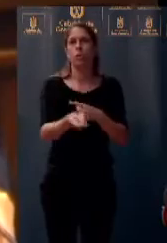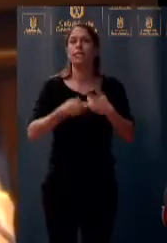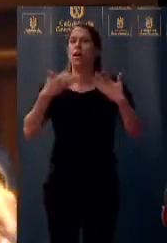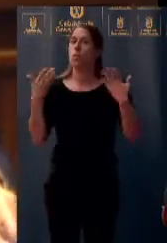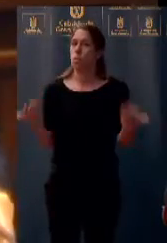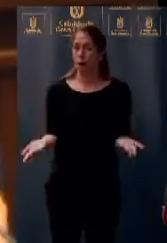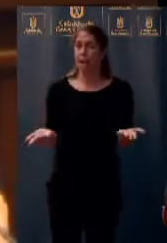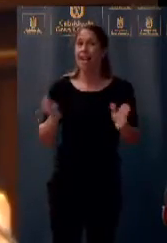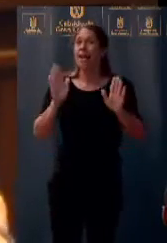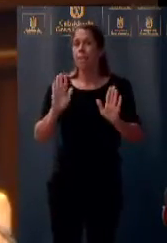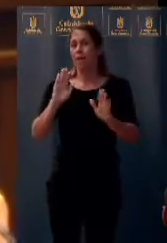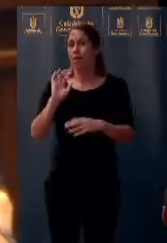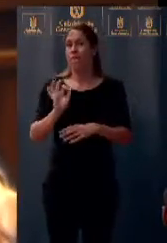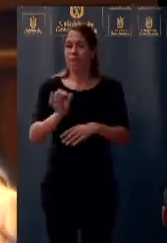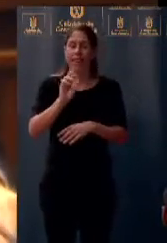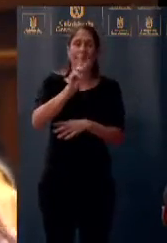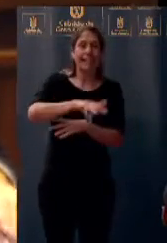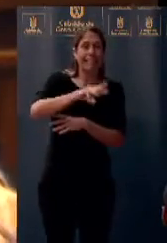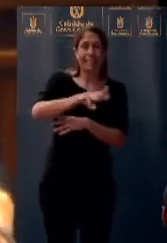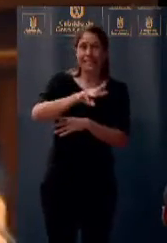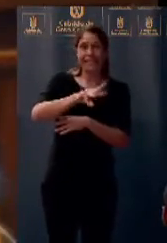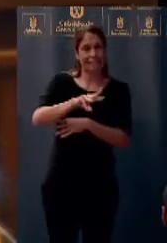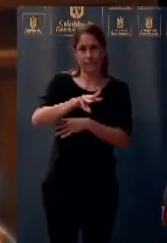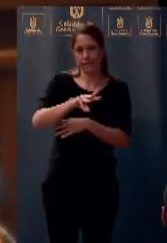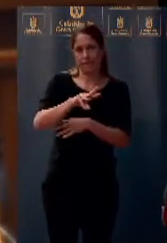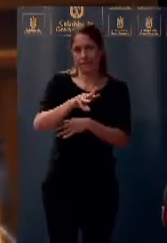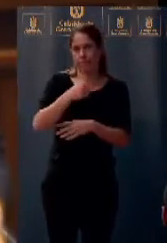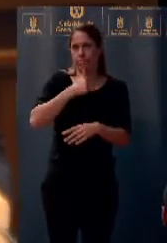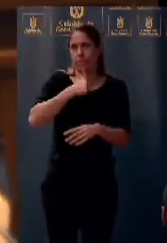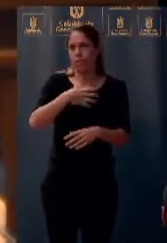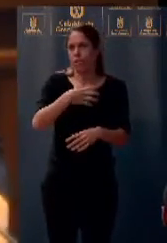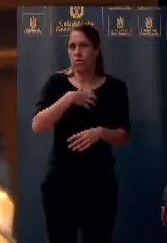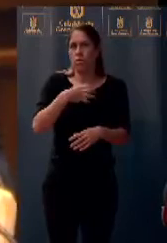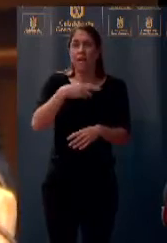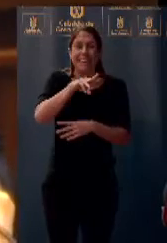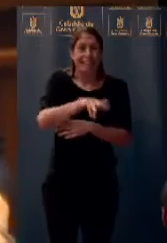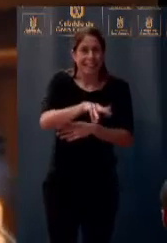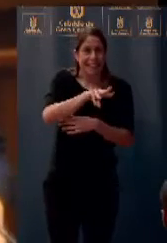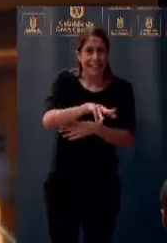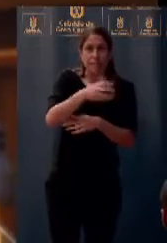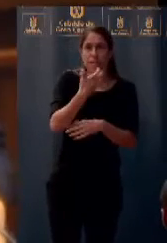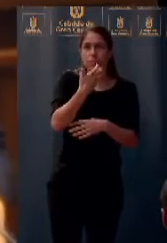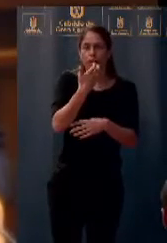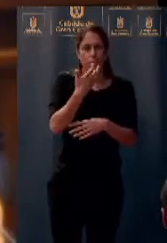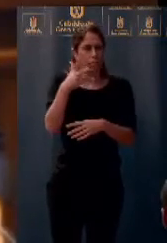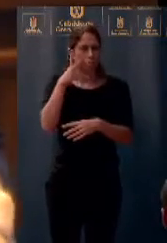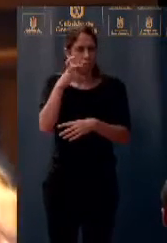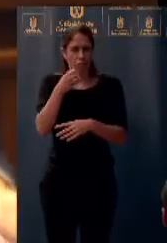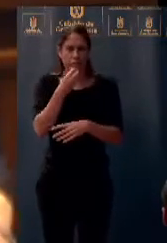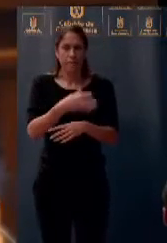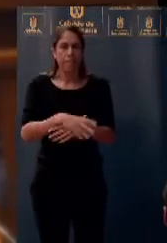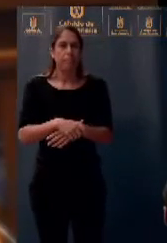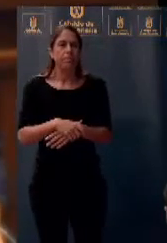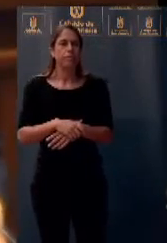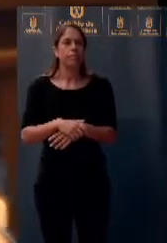pero lo cierto es que ellos dicen que tres meses no aguantan sin clientes, y evidentemente ningún negocio aguanta tres meses sin clientes. Yo lo que quería